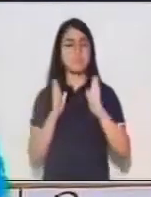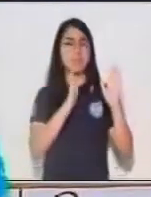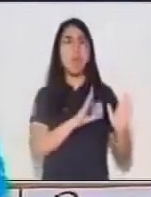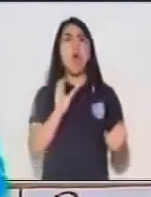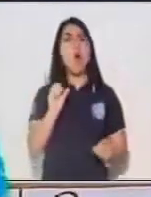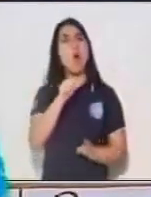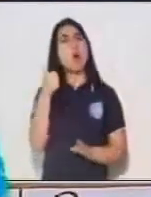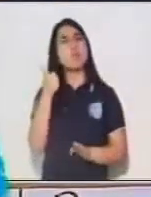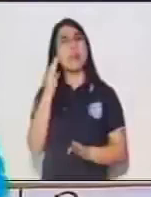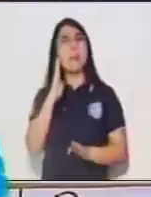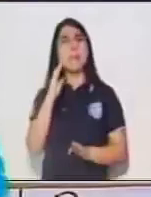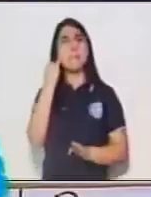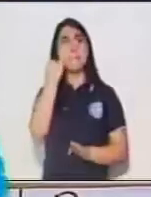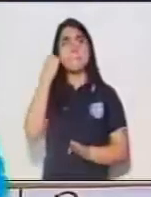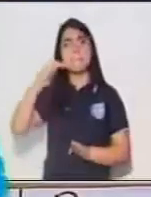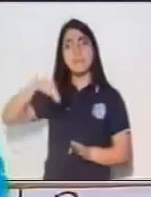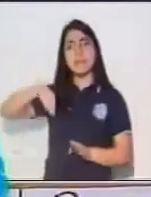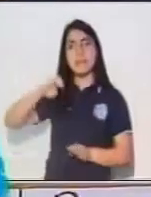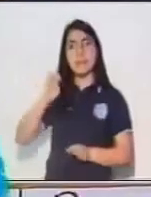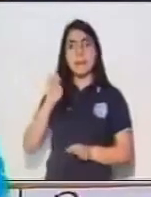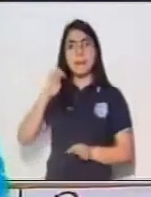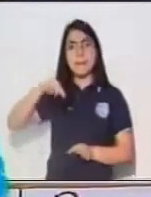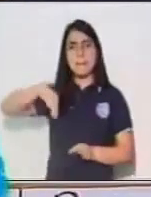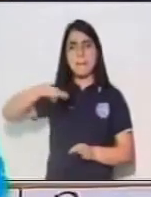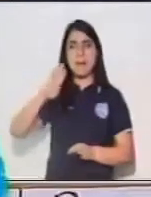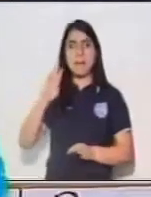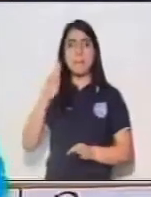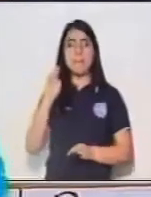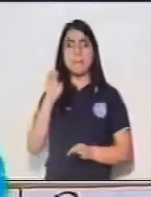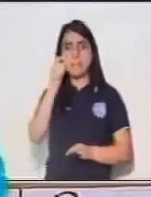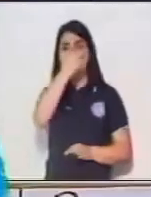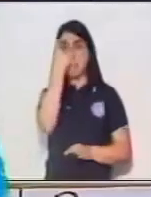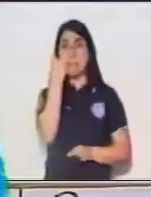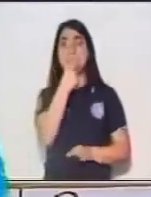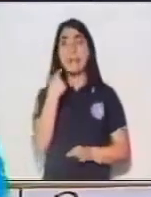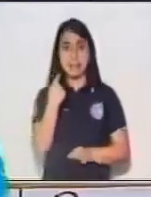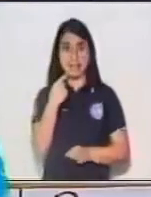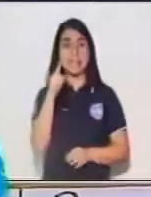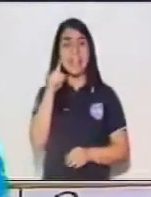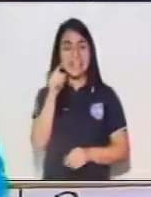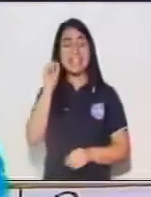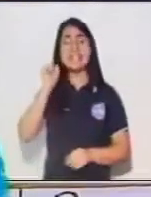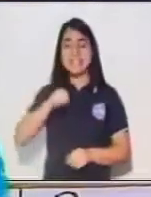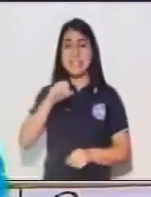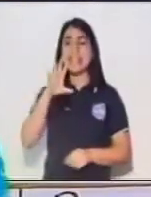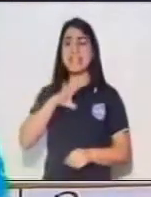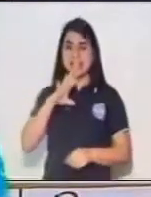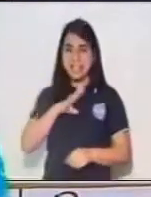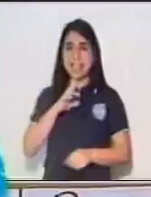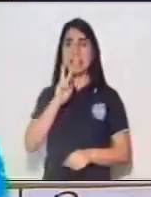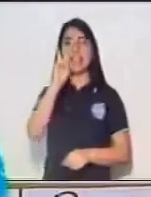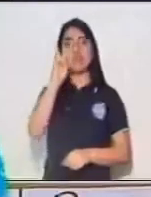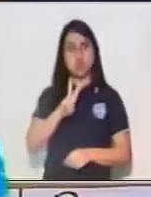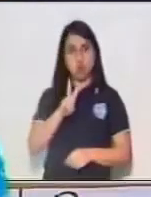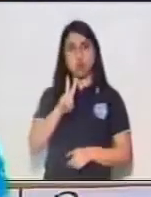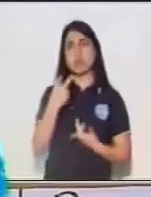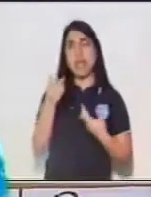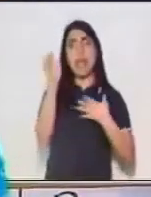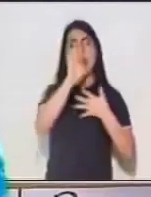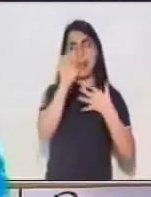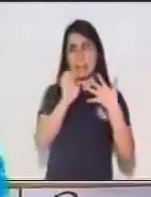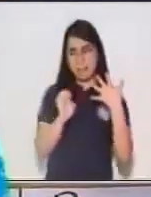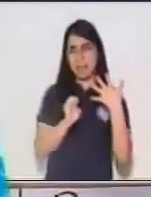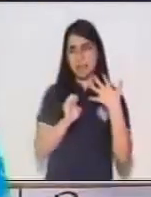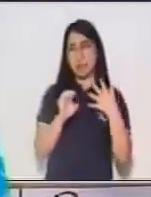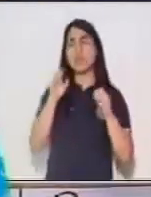Y estas, pues sí se pueden dividir o separar en sujeto y predicado. Si hablamos de